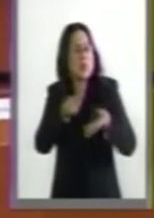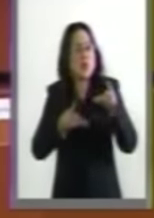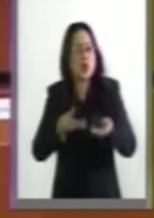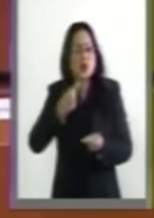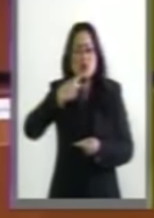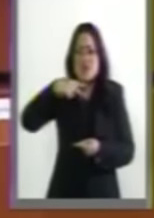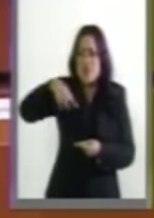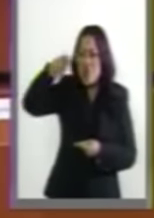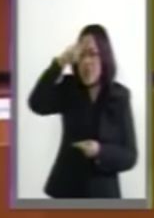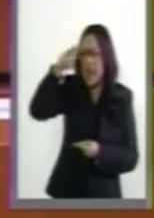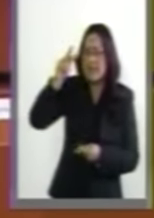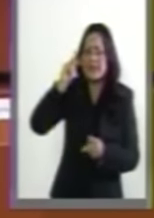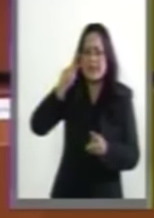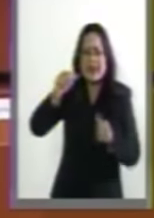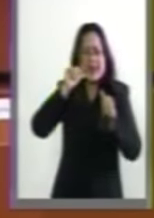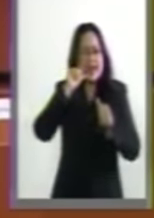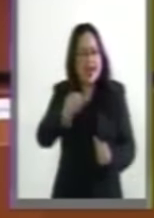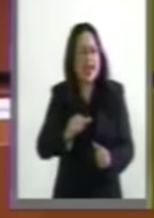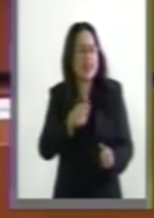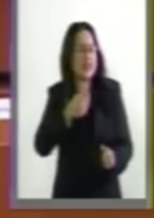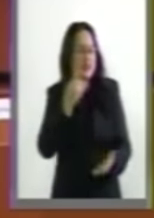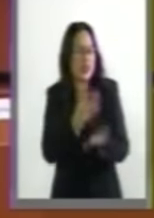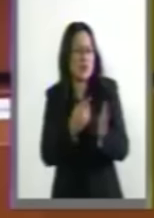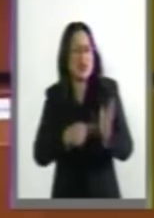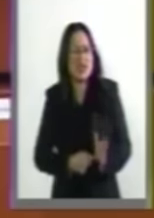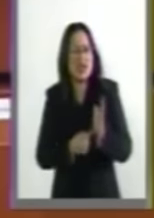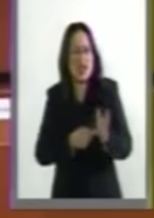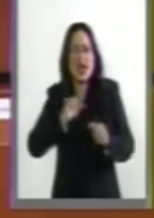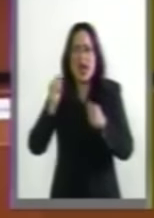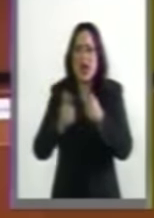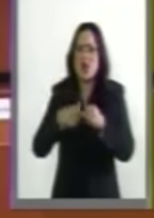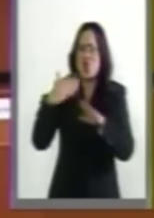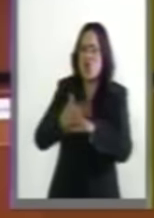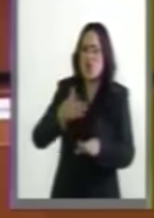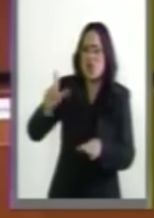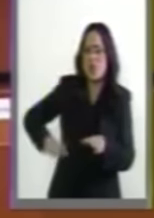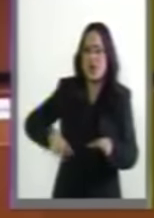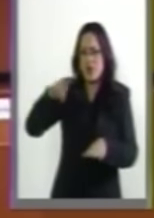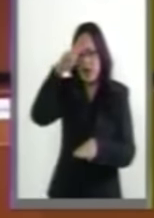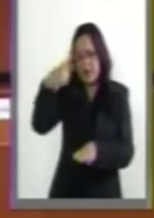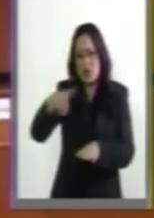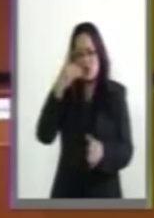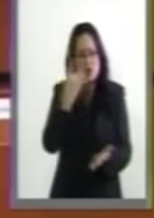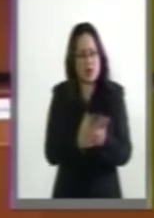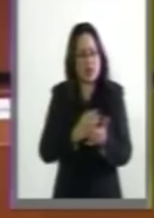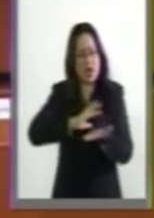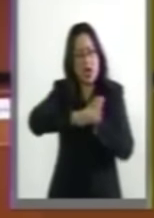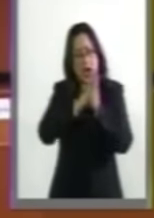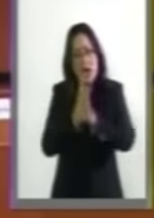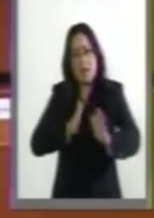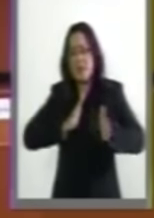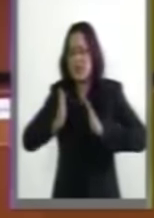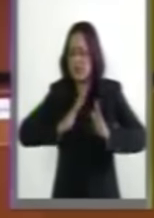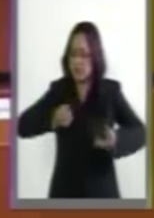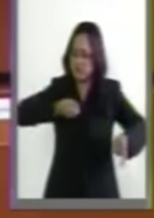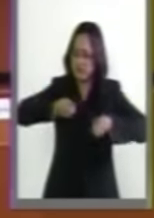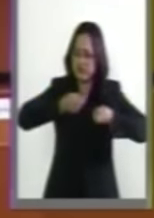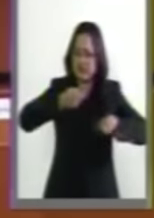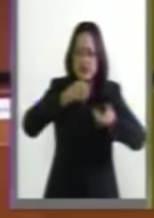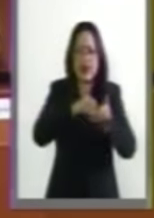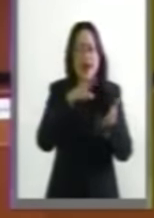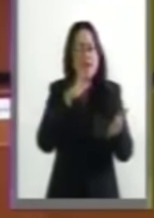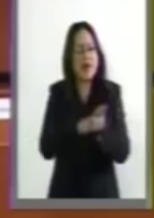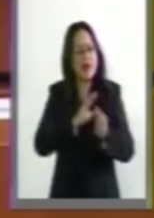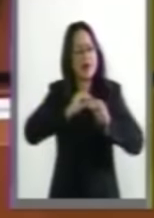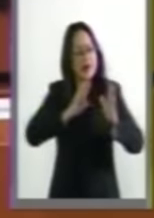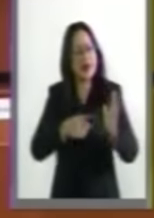sin leer nada, participando en una conjura contra la democracia mexicana, que es la militarización y el establecimiento